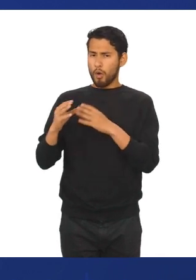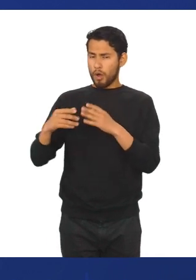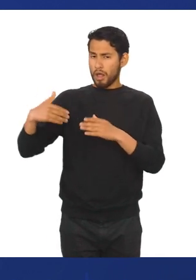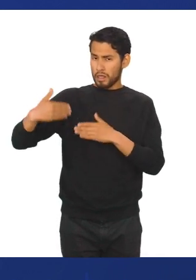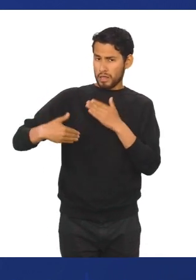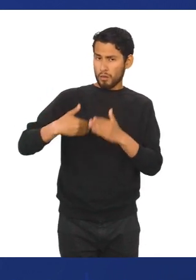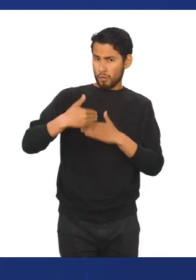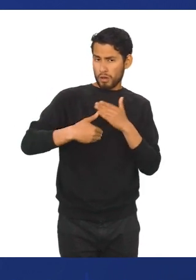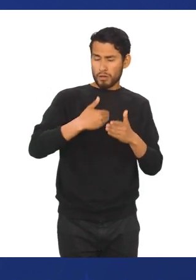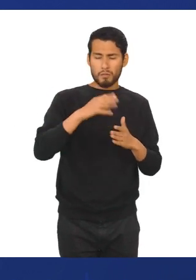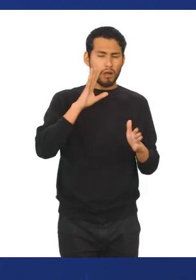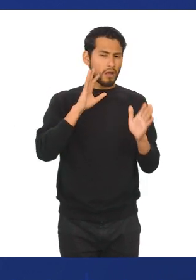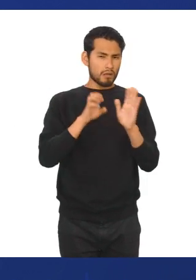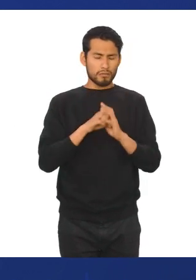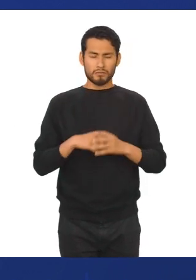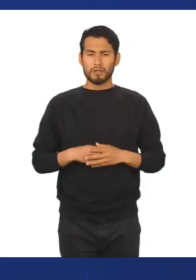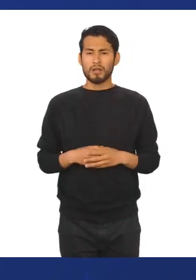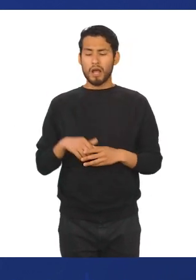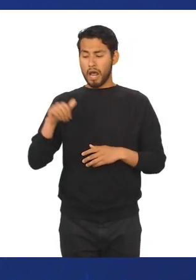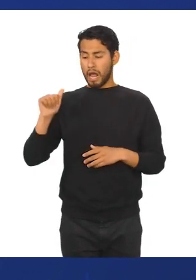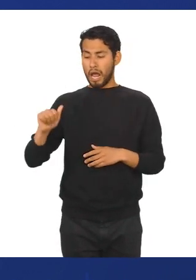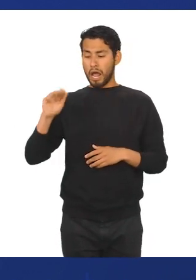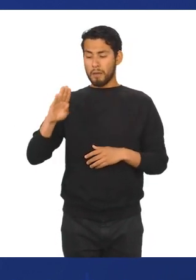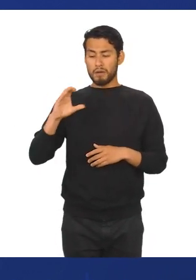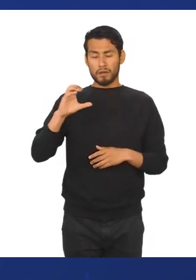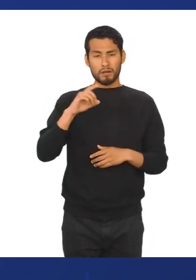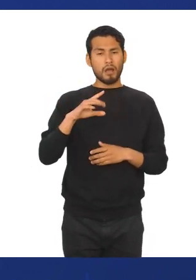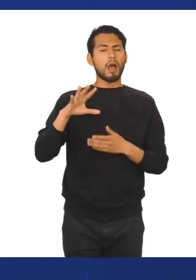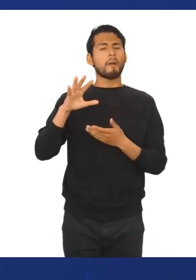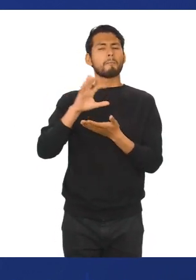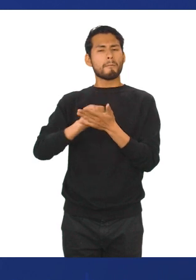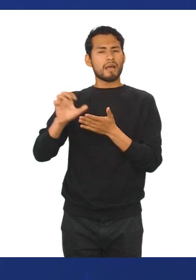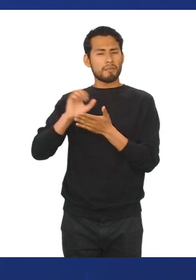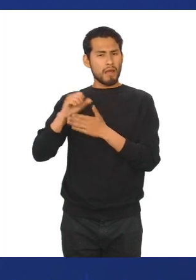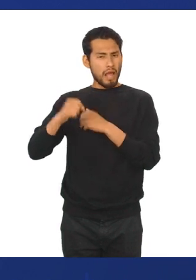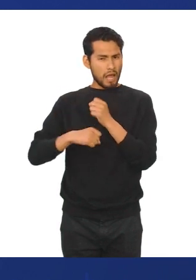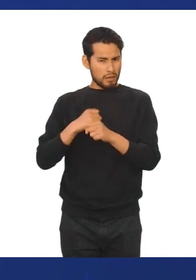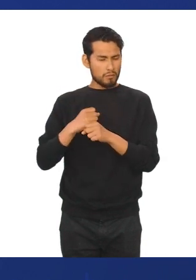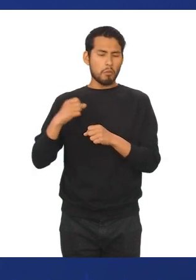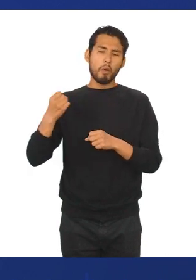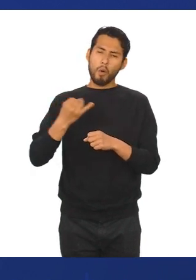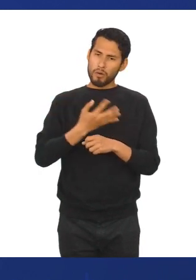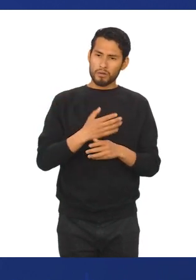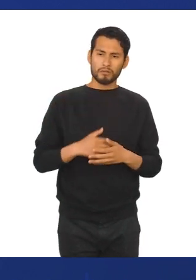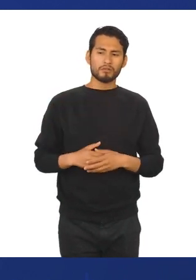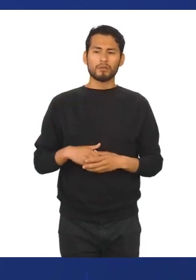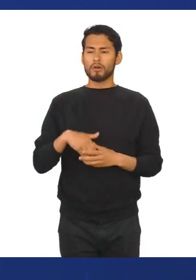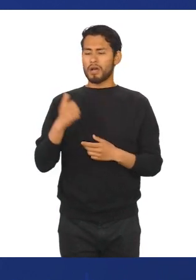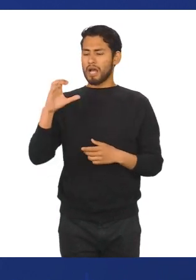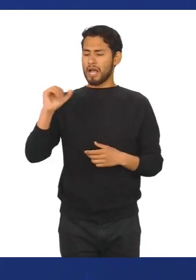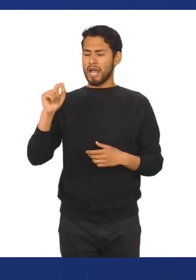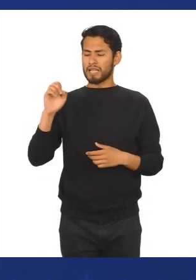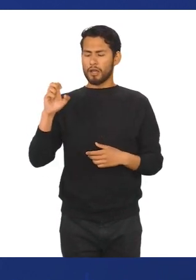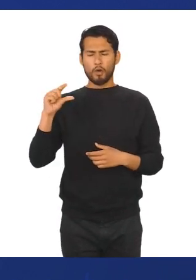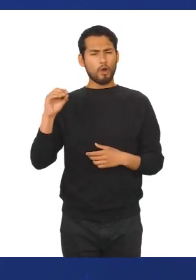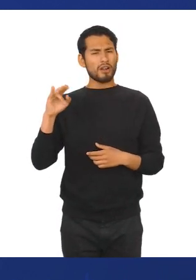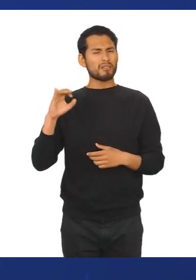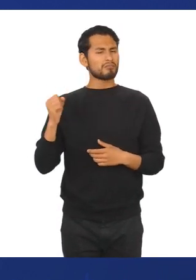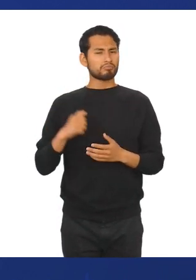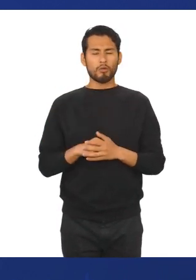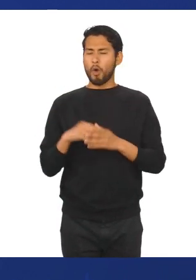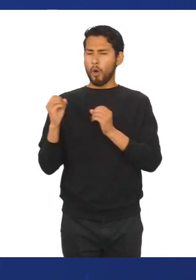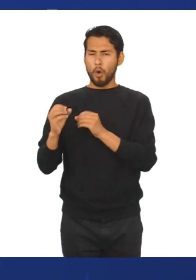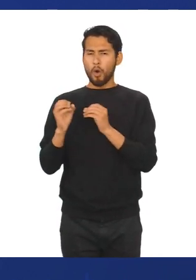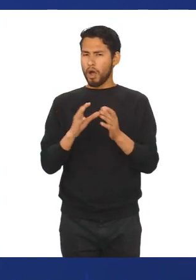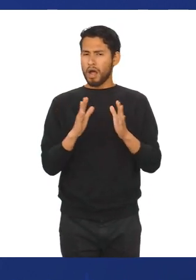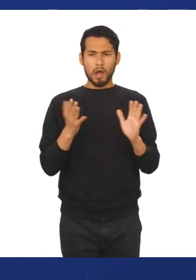o secuencia. Por ejemplo, el abecedario, los meses del año, entre otros. Categóricos, si no siguen